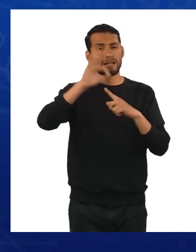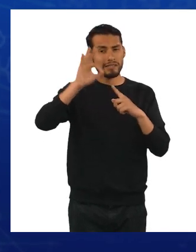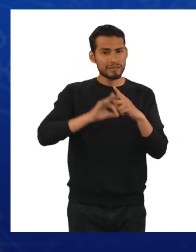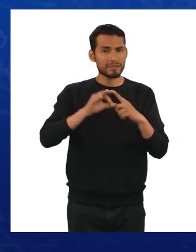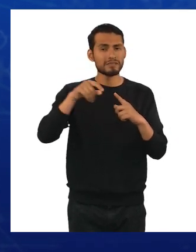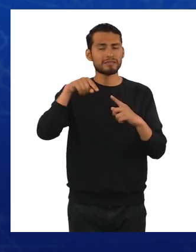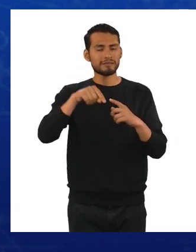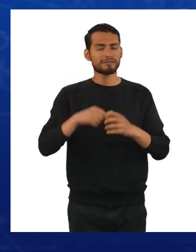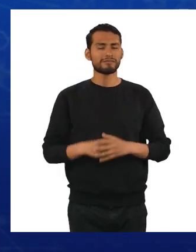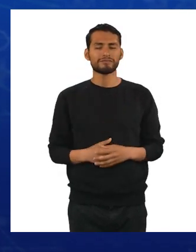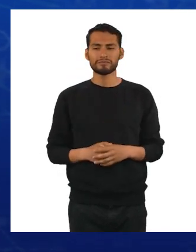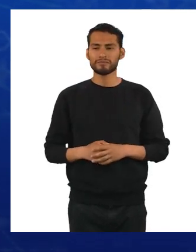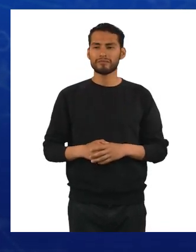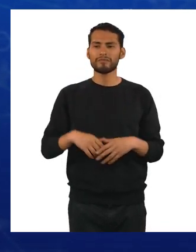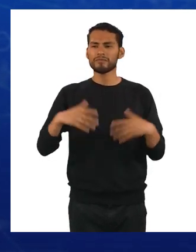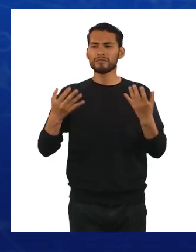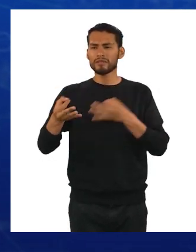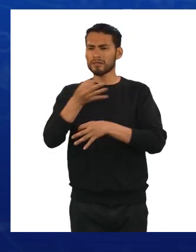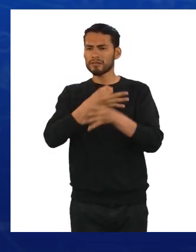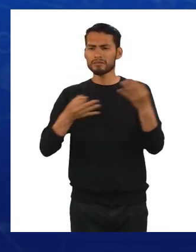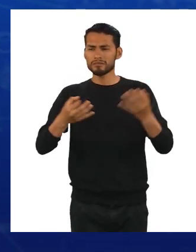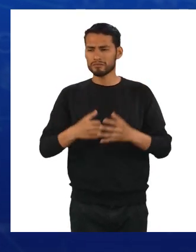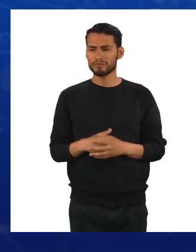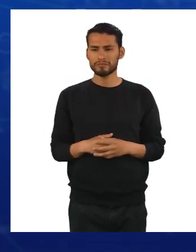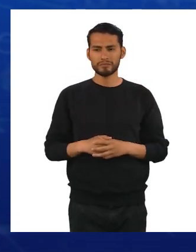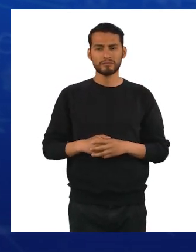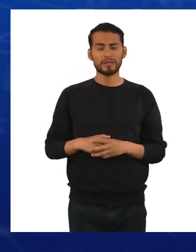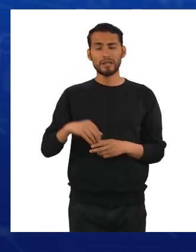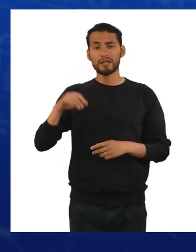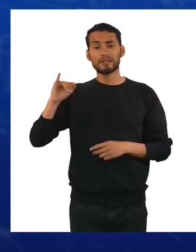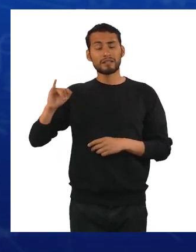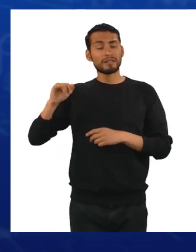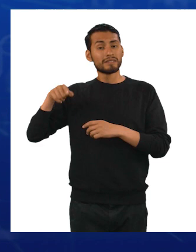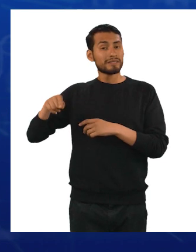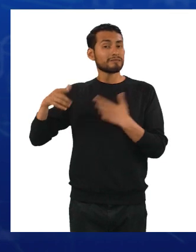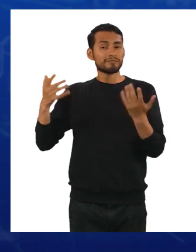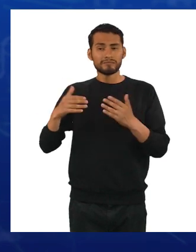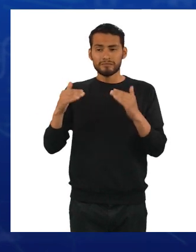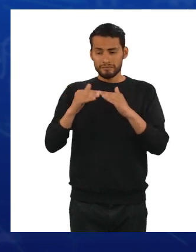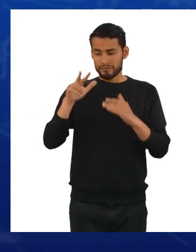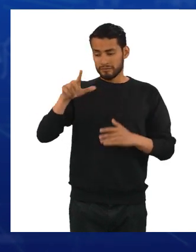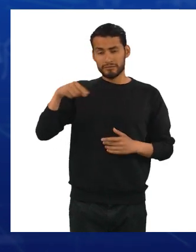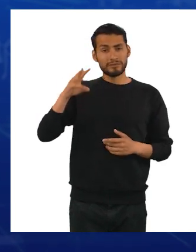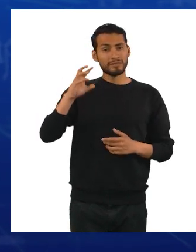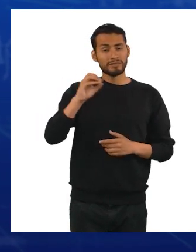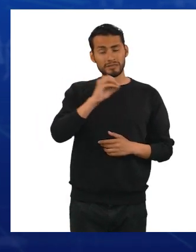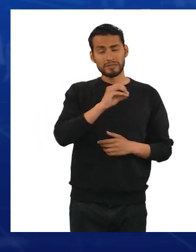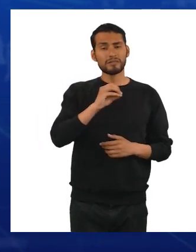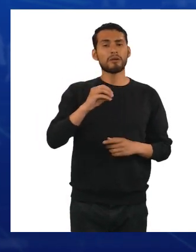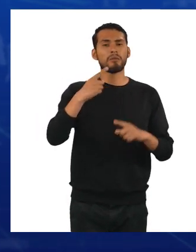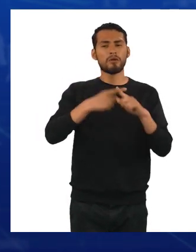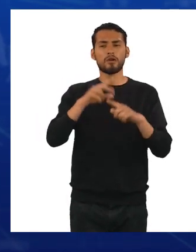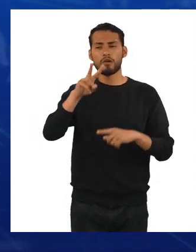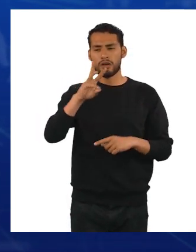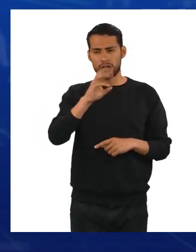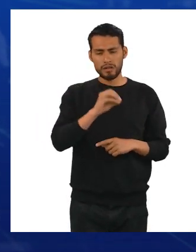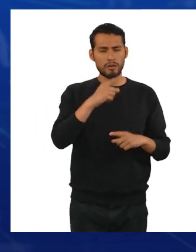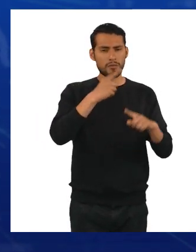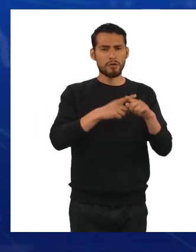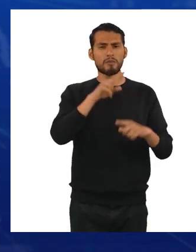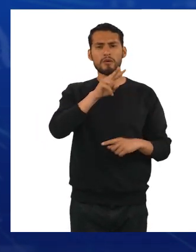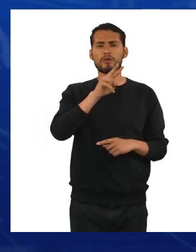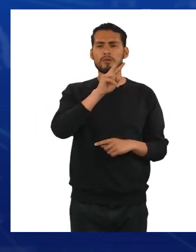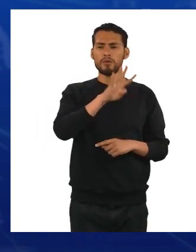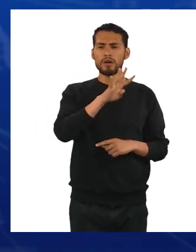Reemplazando tenemos, interés es igual a 3.600 por 260 por 24